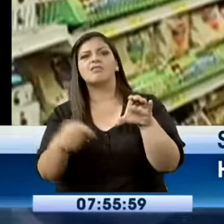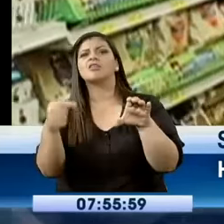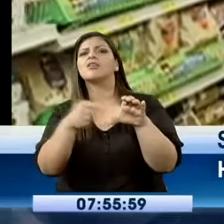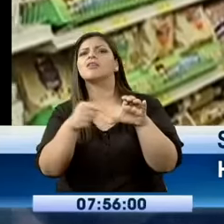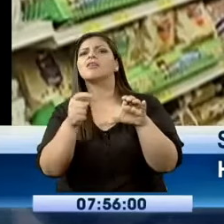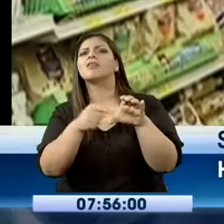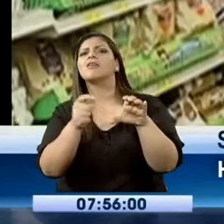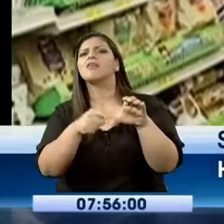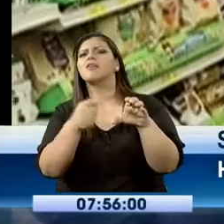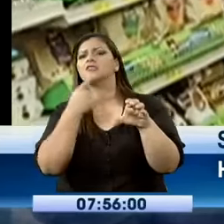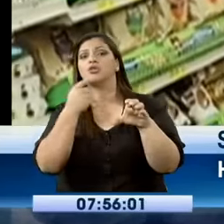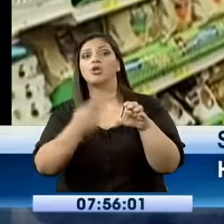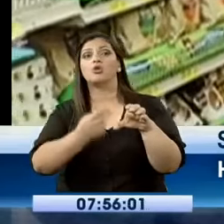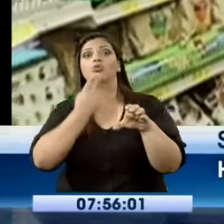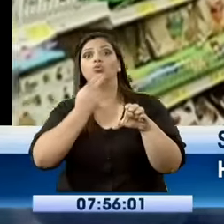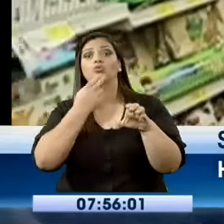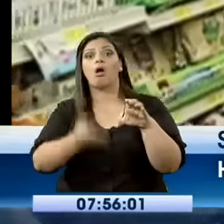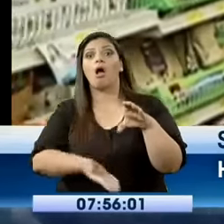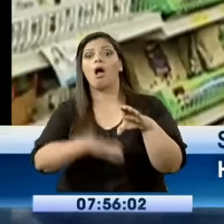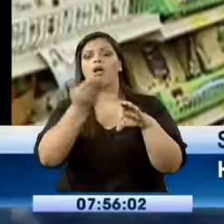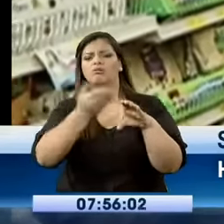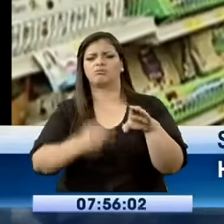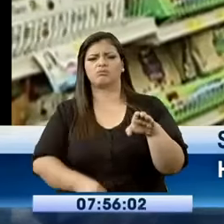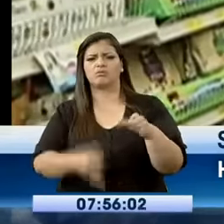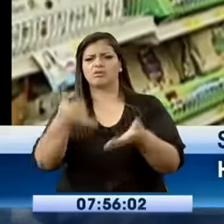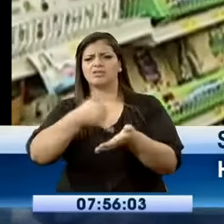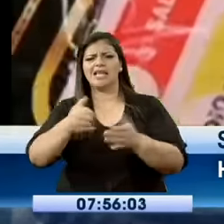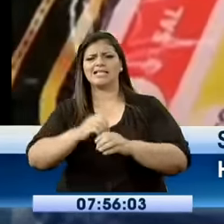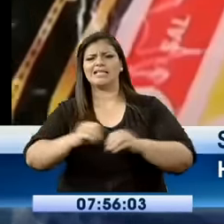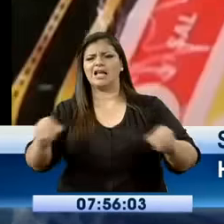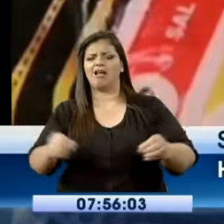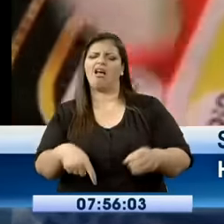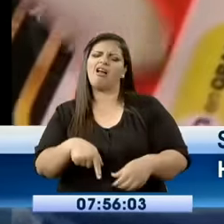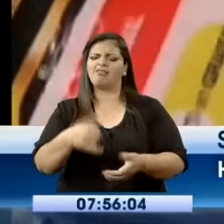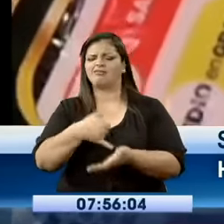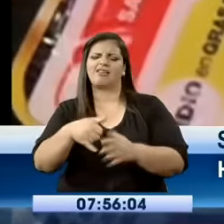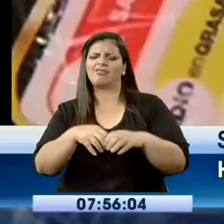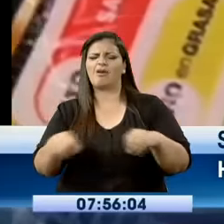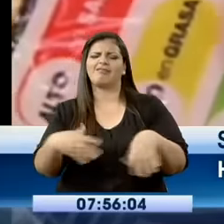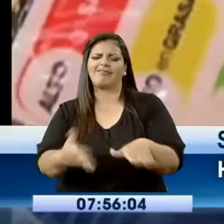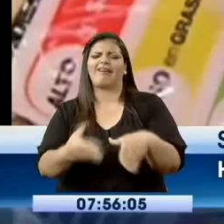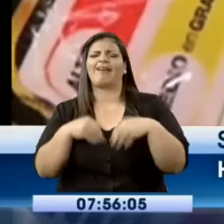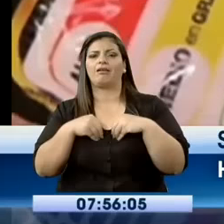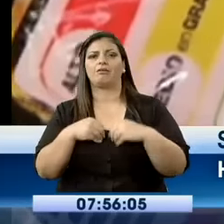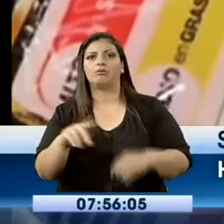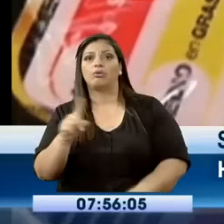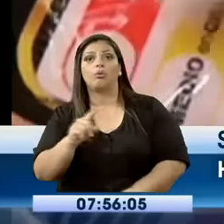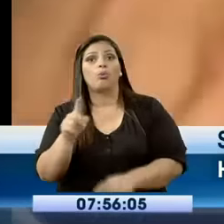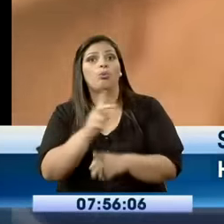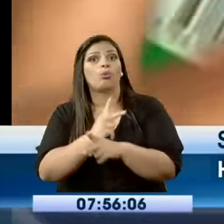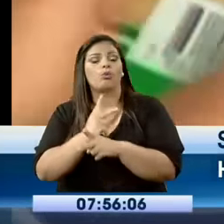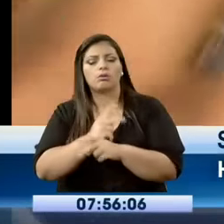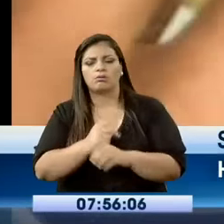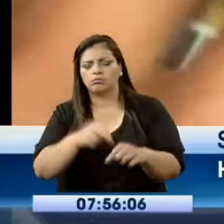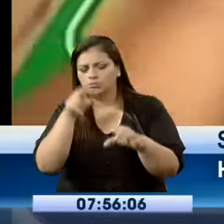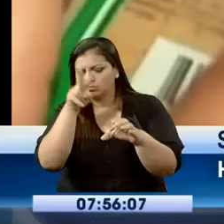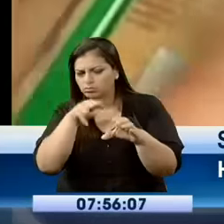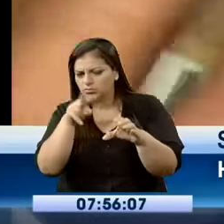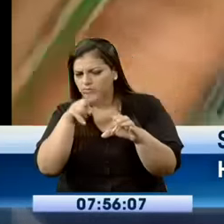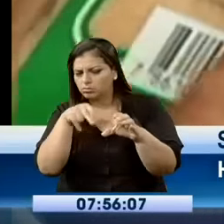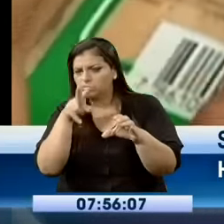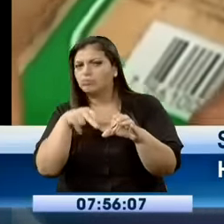hiperprocesado. Así que es mejor detenerse un momento para analizar bien antes de comprar algún producto para cuidar nuestra salud.